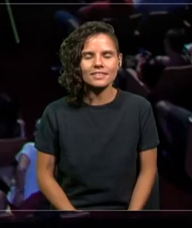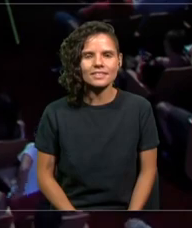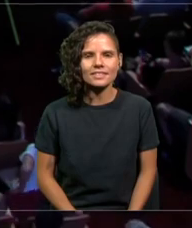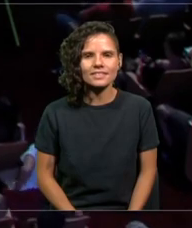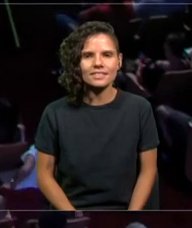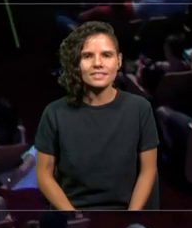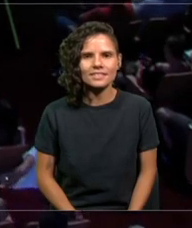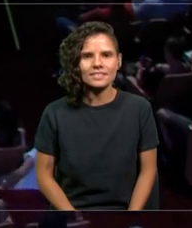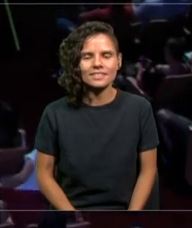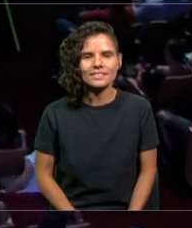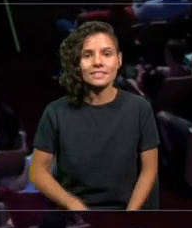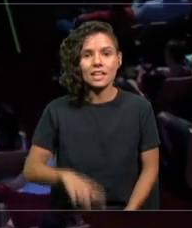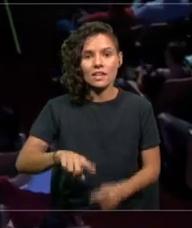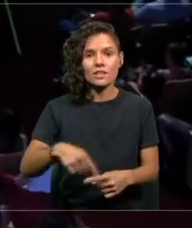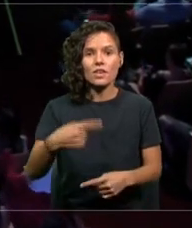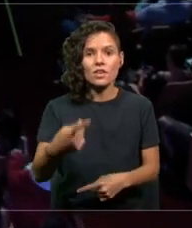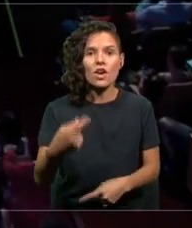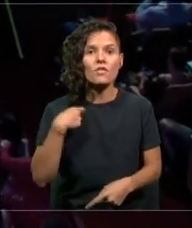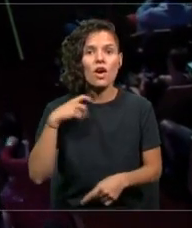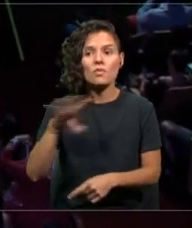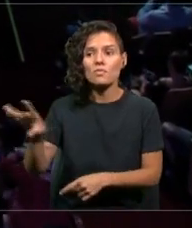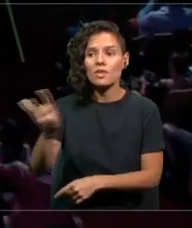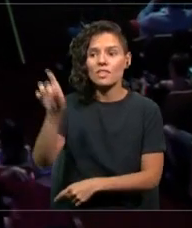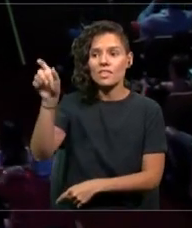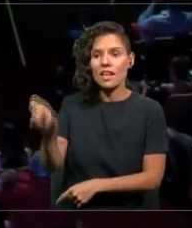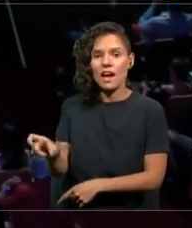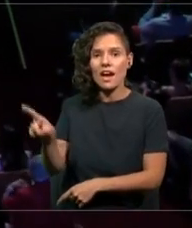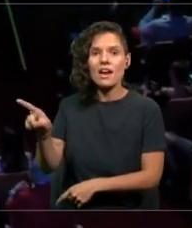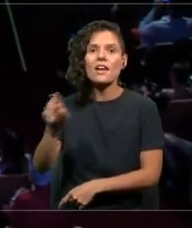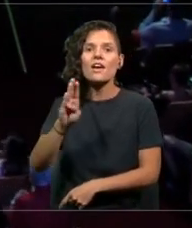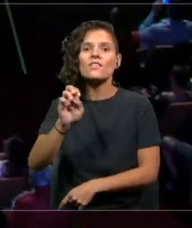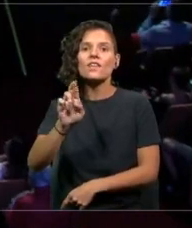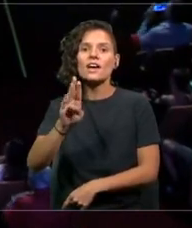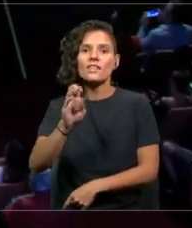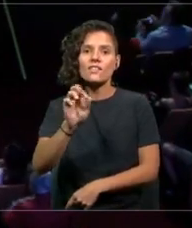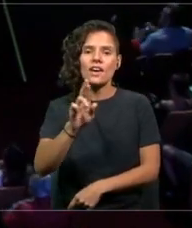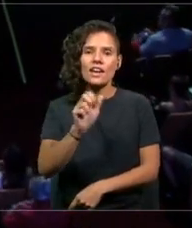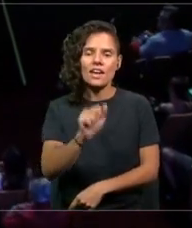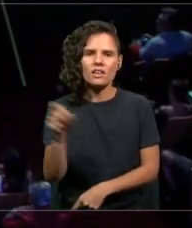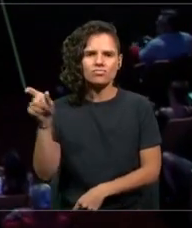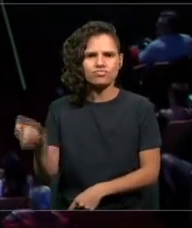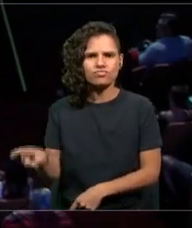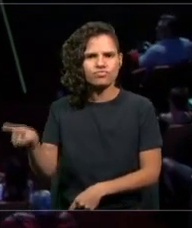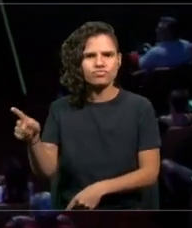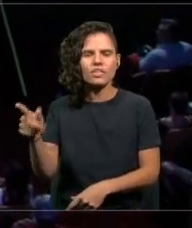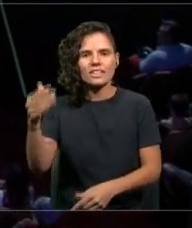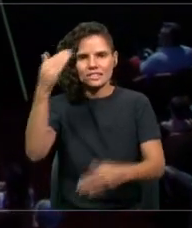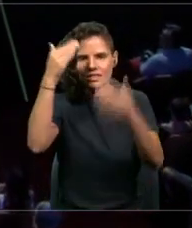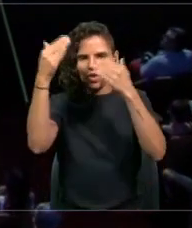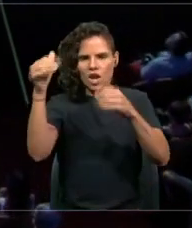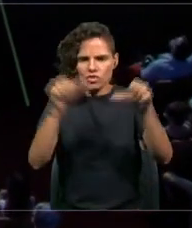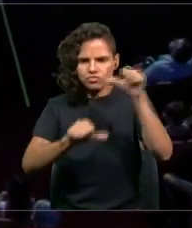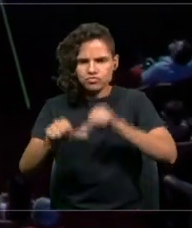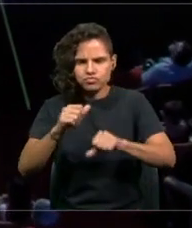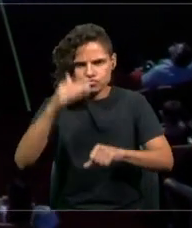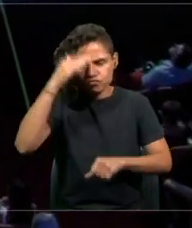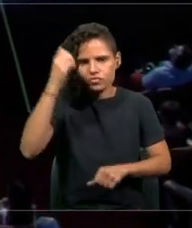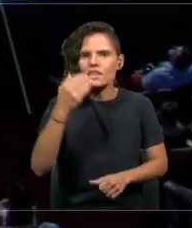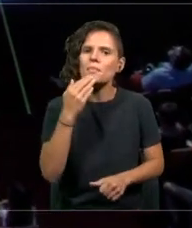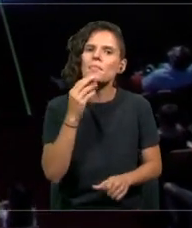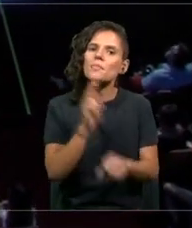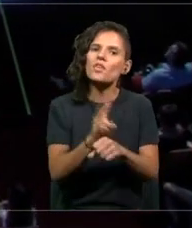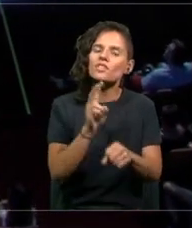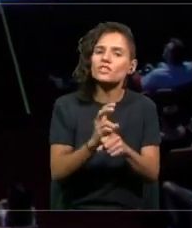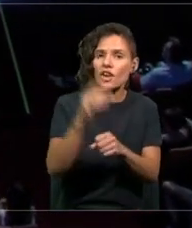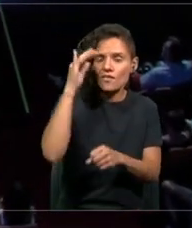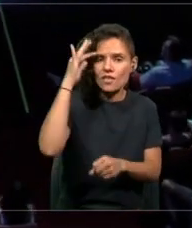A continuación, queremos invitar al escenario a Bárbara Figueroa, licenciada de Psicología y profesora de Filosofía de la